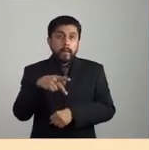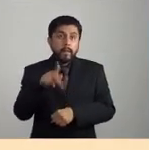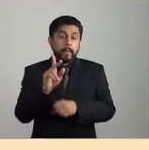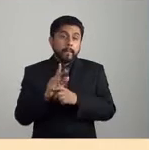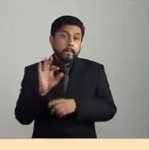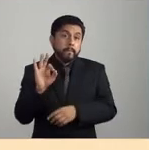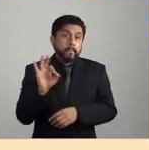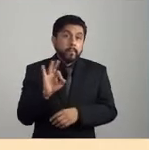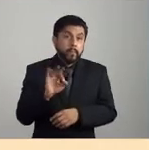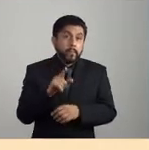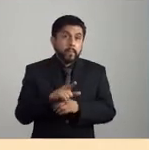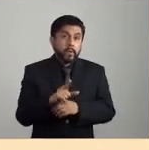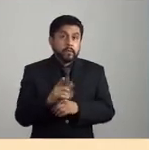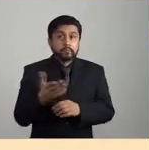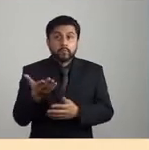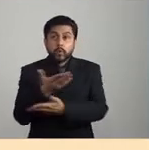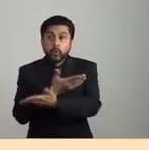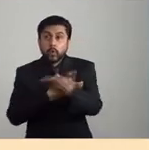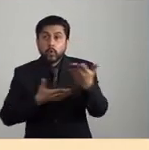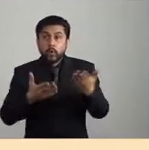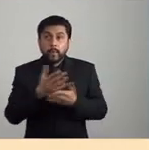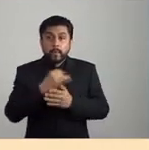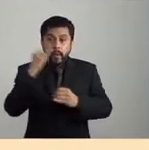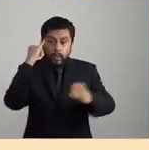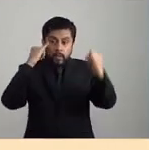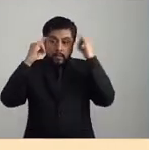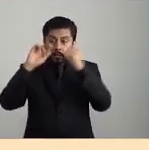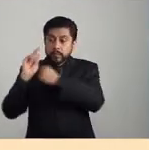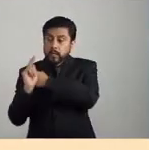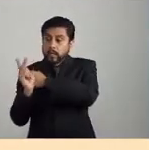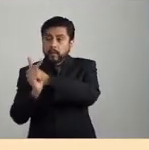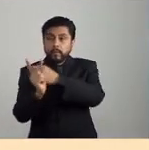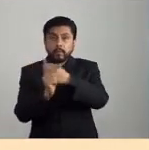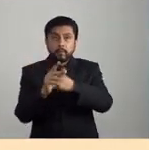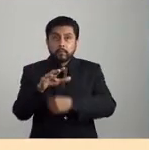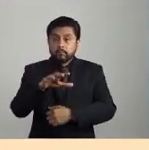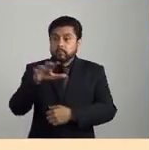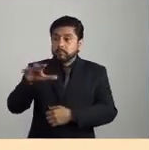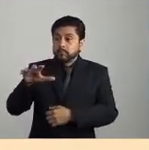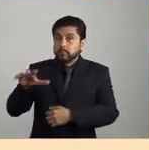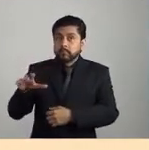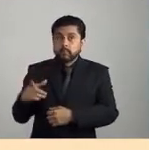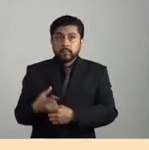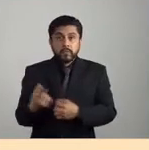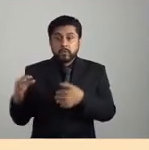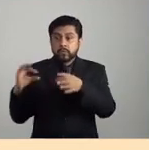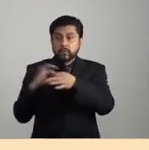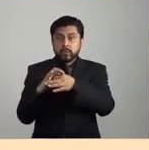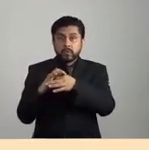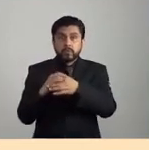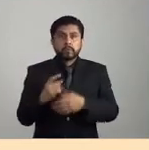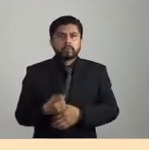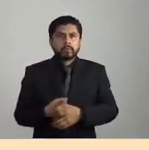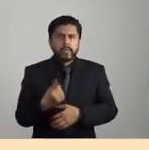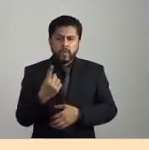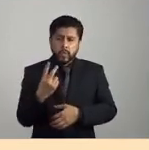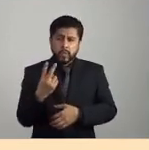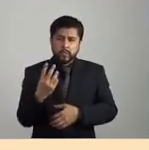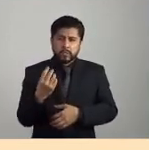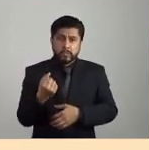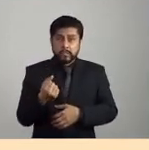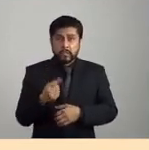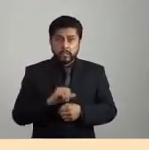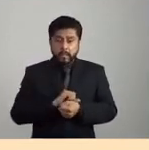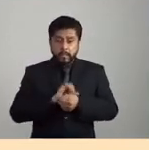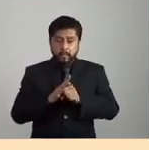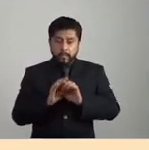una experiencia compartida en otras geografías también, es que los primeros meses de la pandemia había como